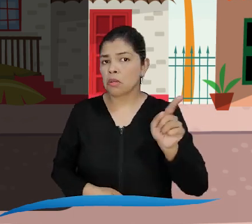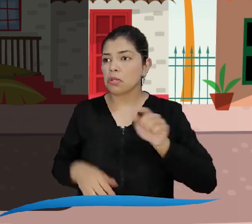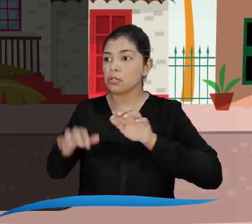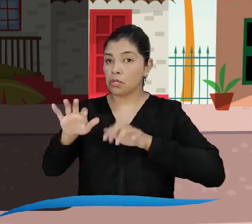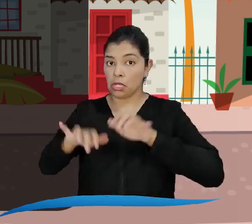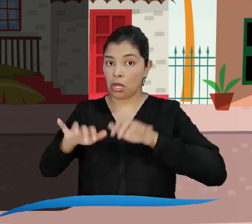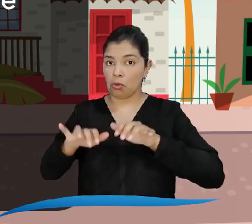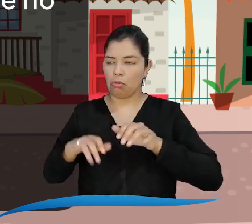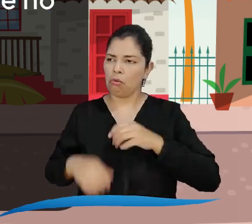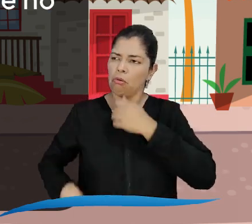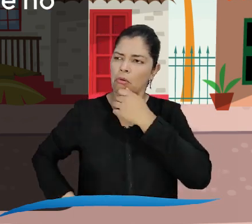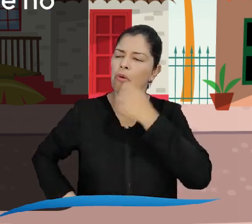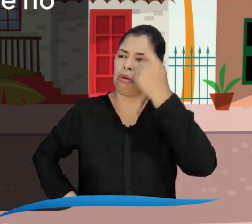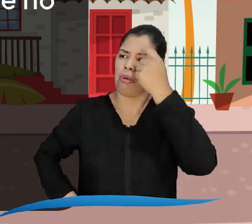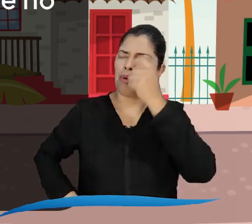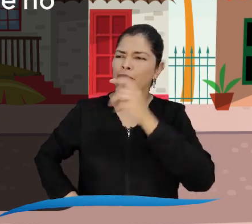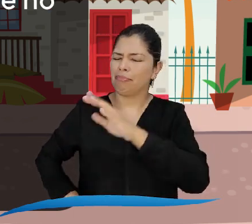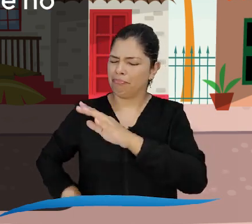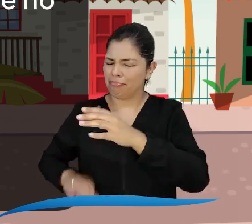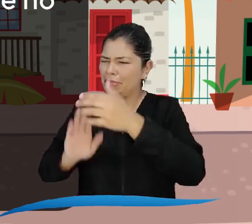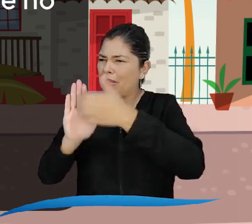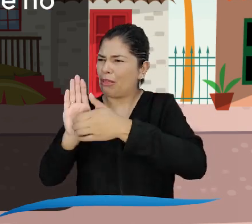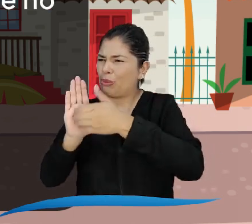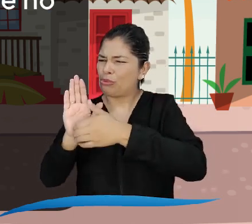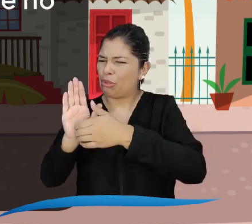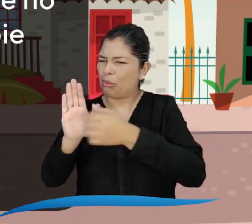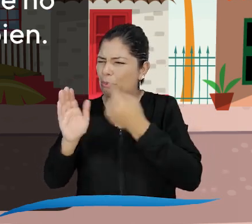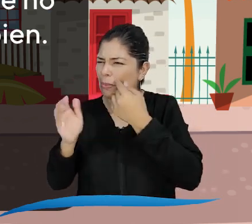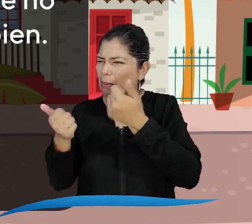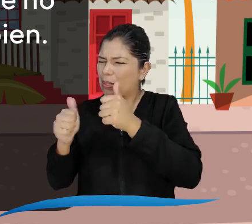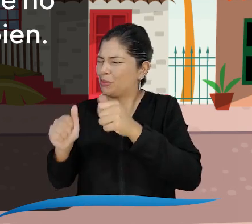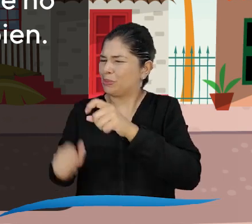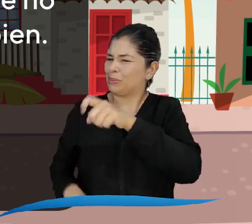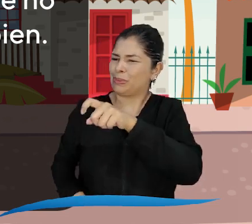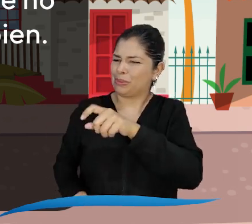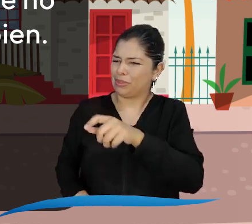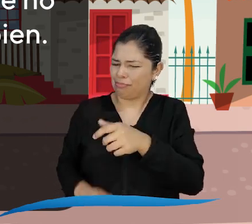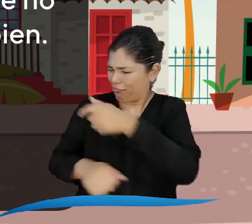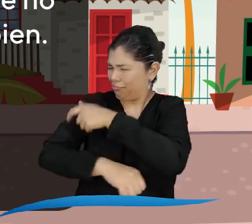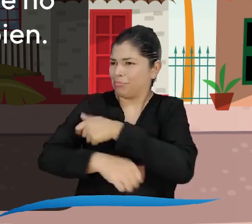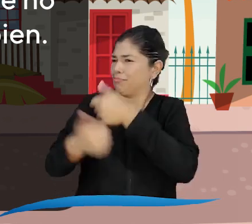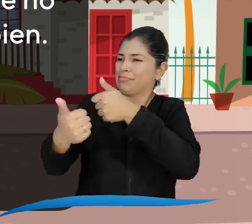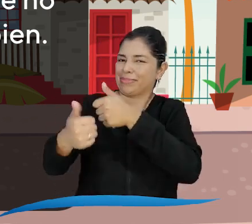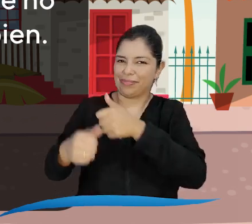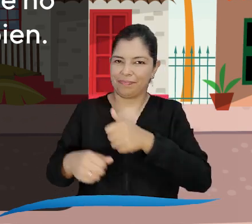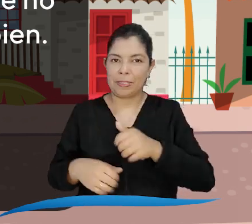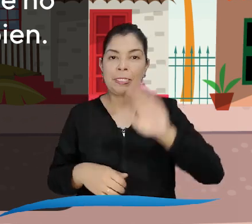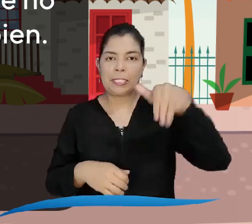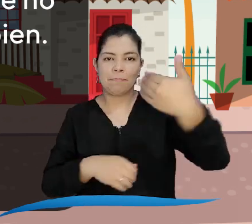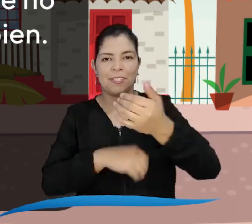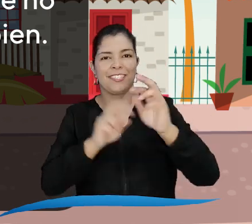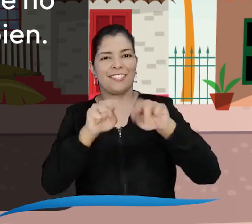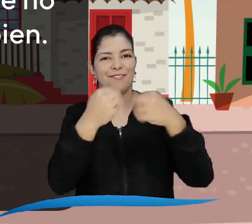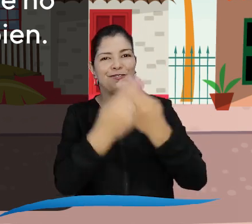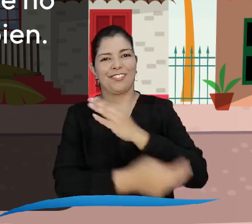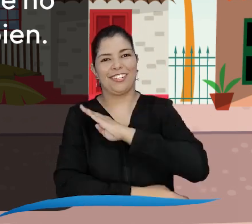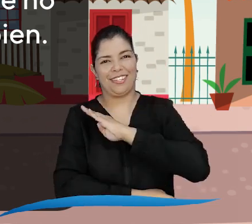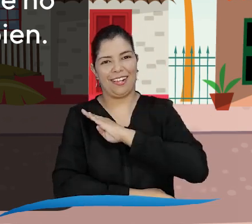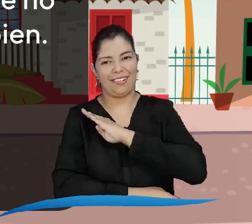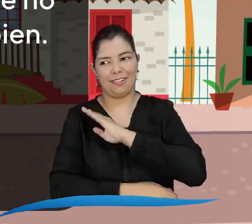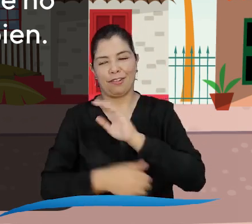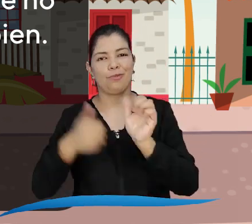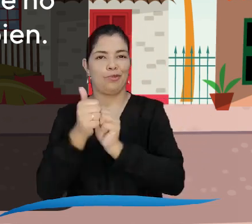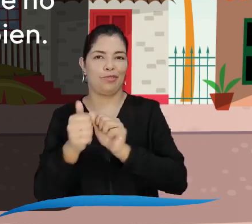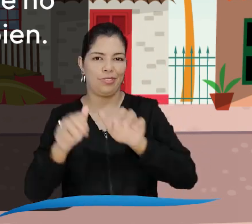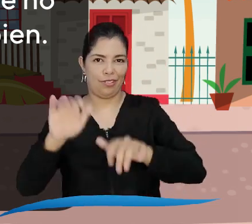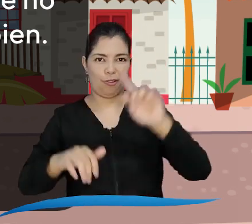entiende el método que proponen, pero piensa que no hay necesidad de diagnóstico porque todo está bien. Se agenda una reunión entre el equipo de la Fundación